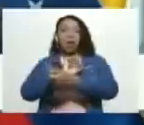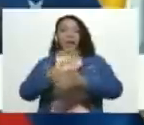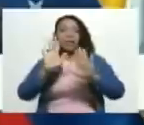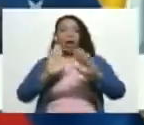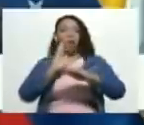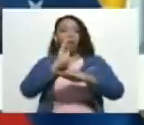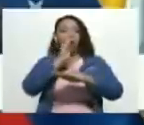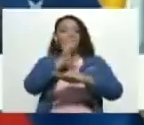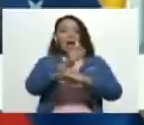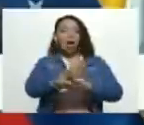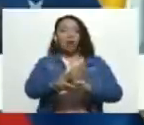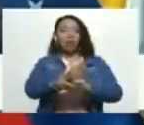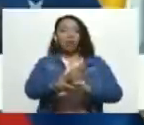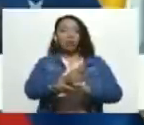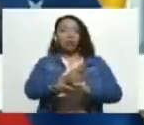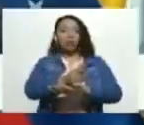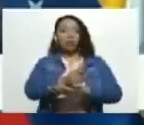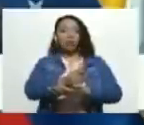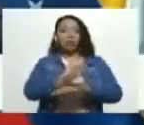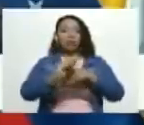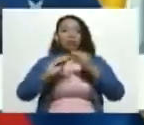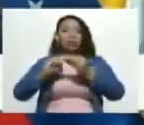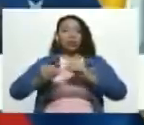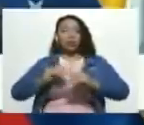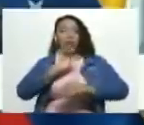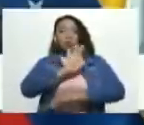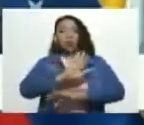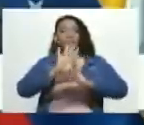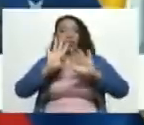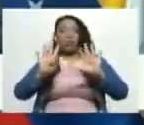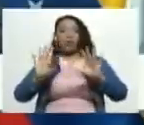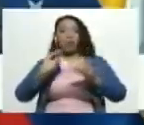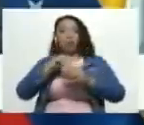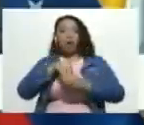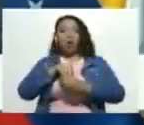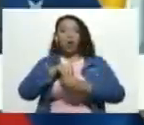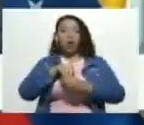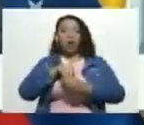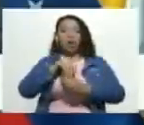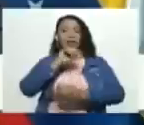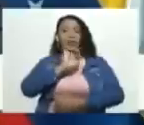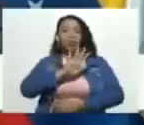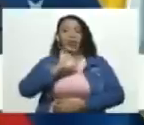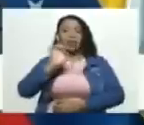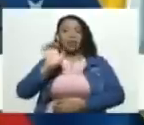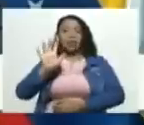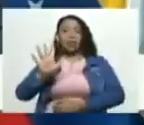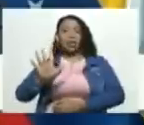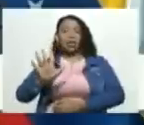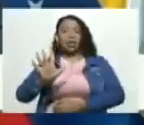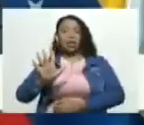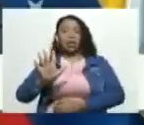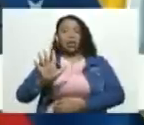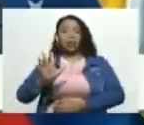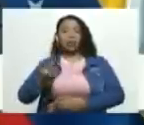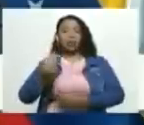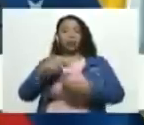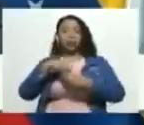acusadas se han realizado 59 allanamientos y 55 incautaciones